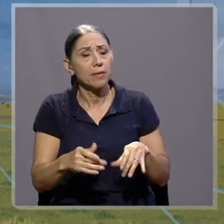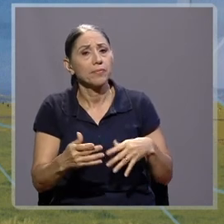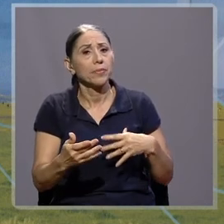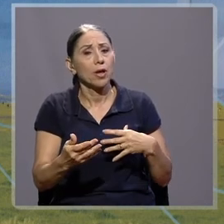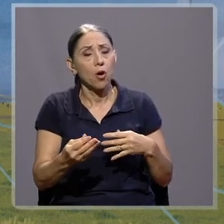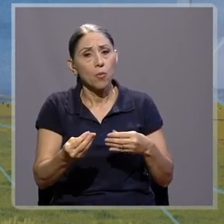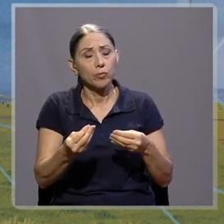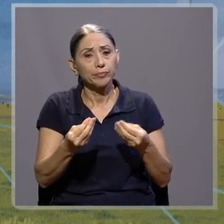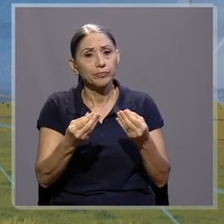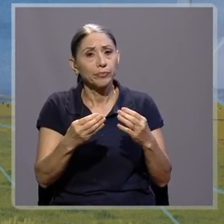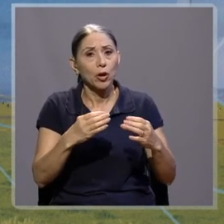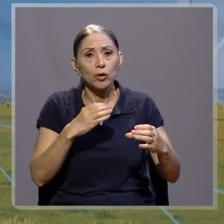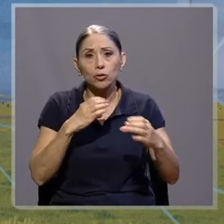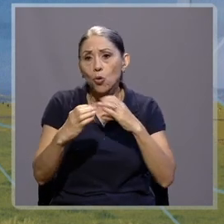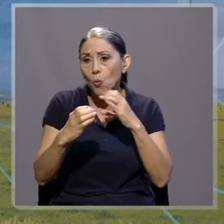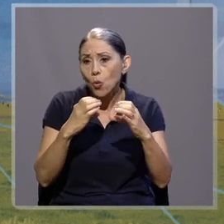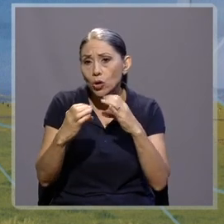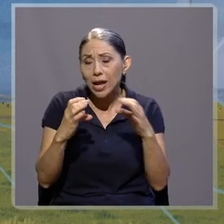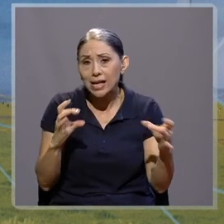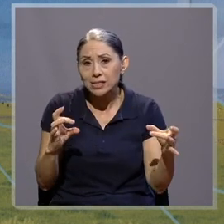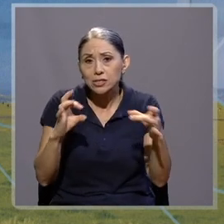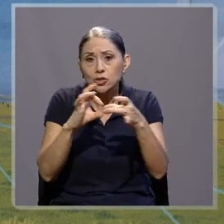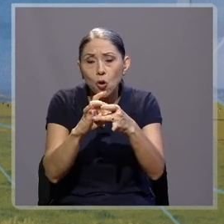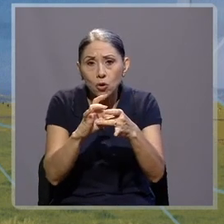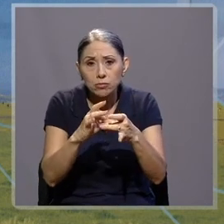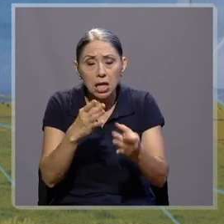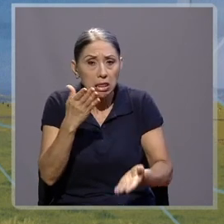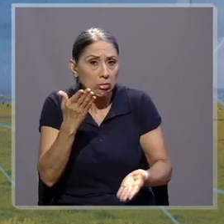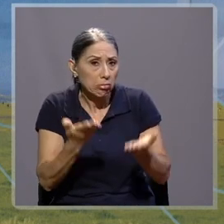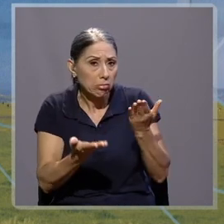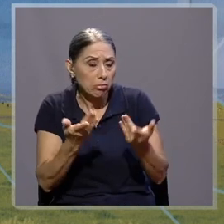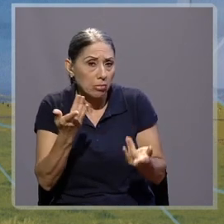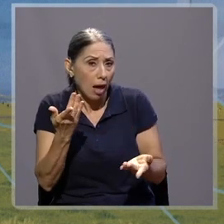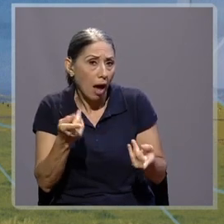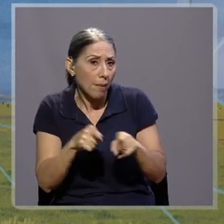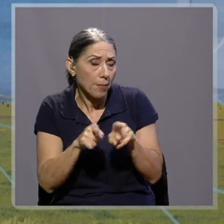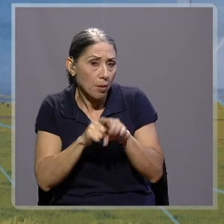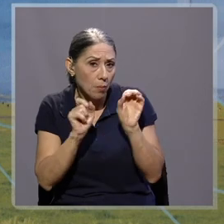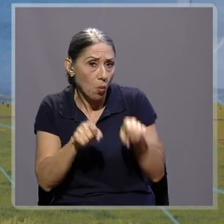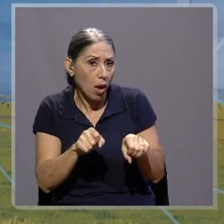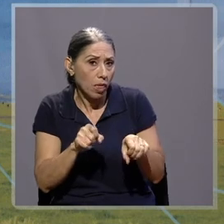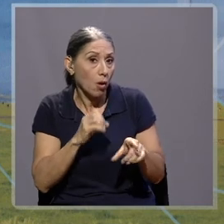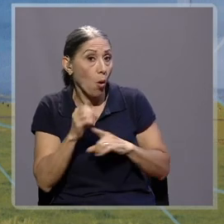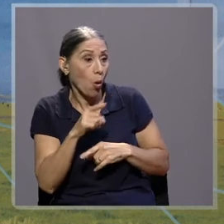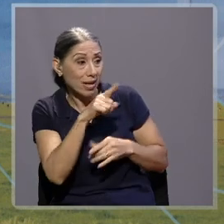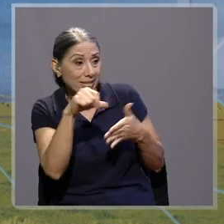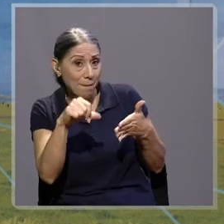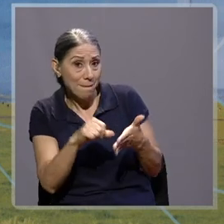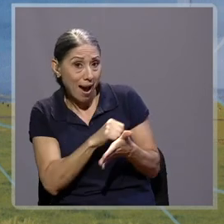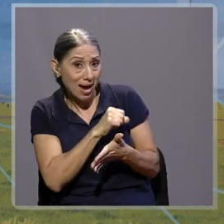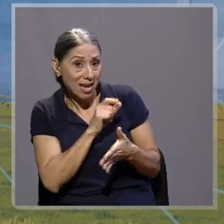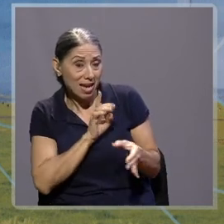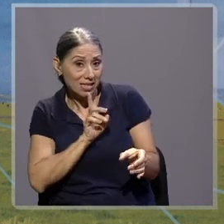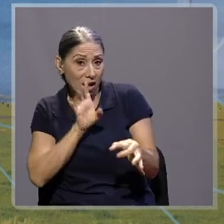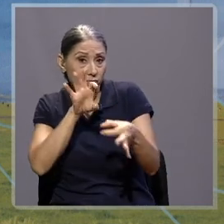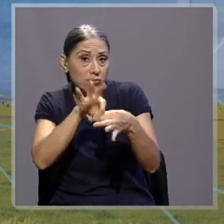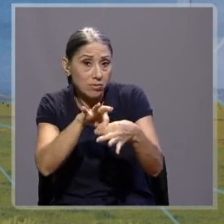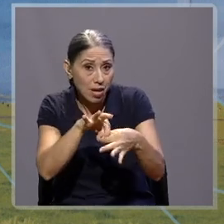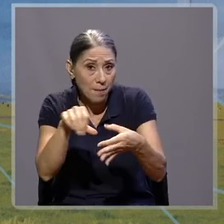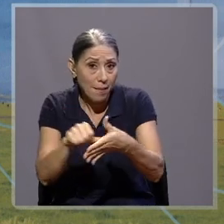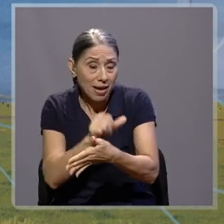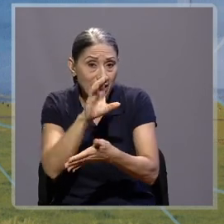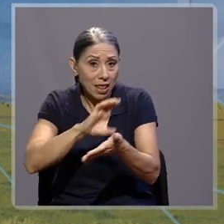y no sé si también puedan acceder a... ¿Esta página forma parte de la página del colegio? Sí, digamos, fue creada